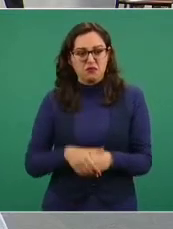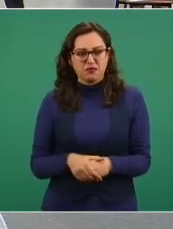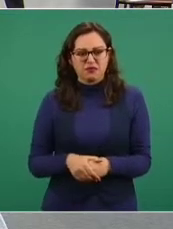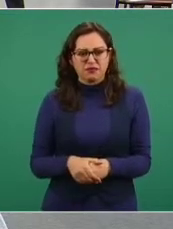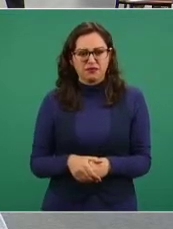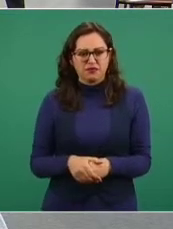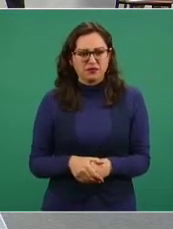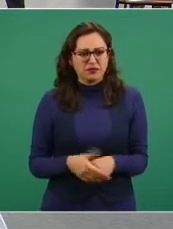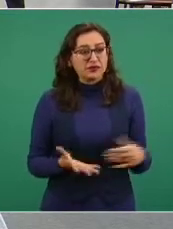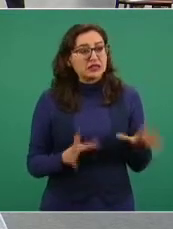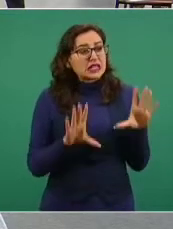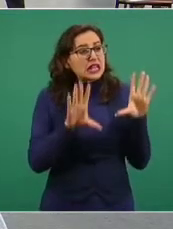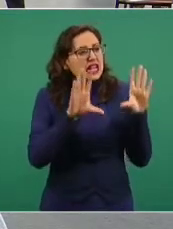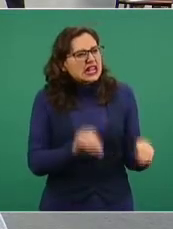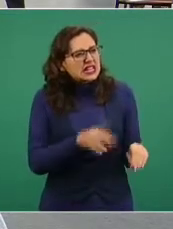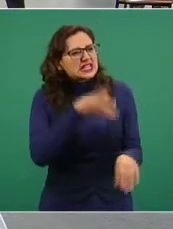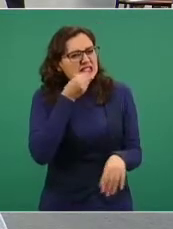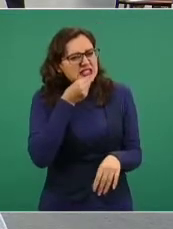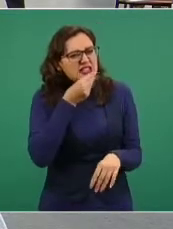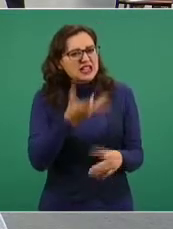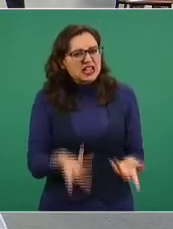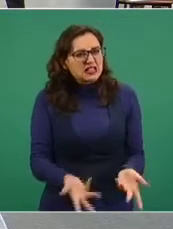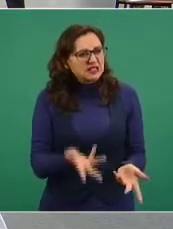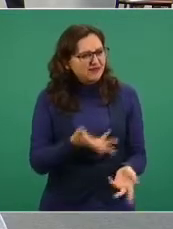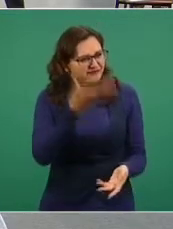la boca! Me va a espantar el sueño inconsciente.